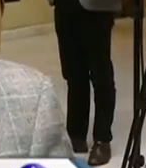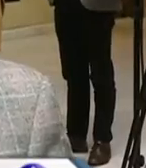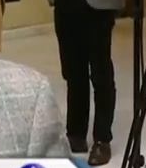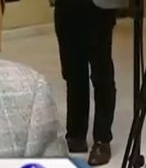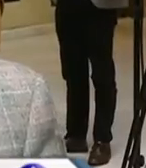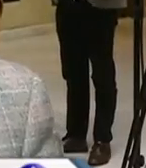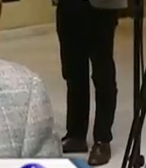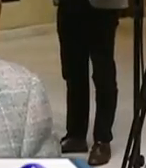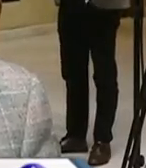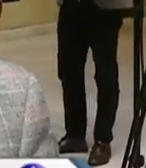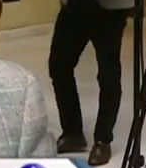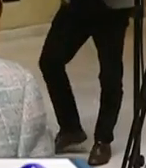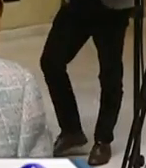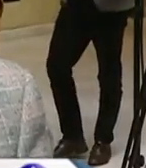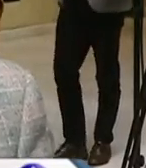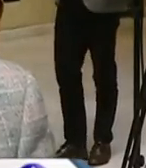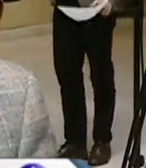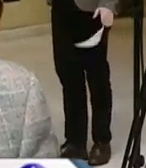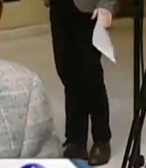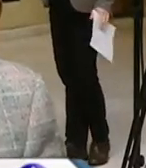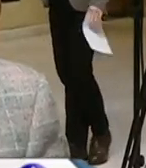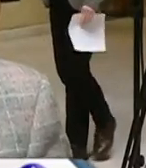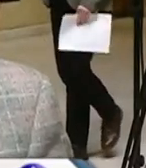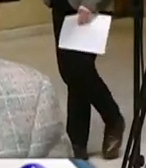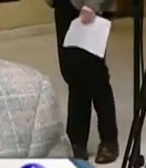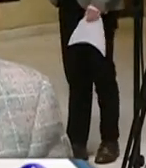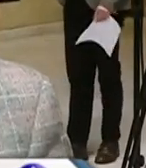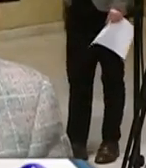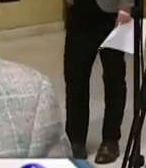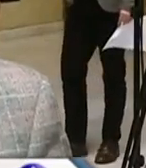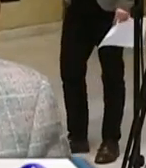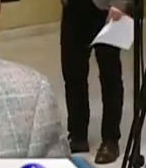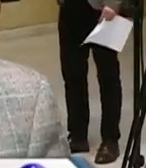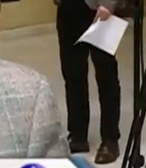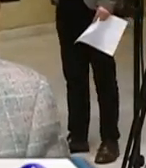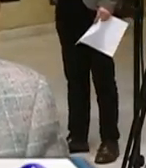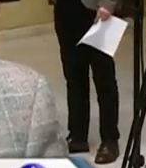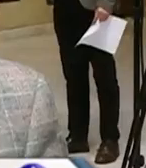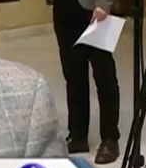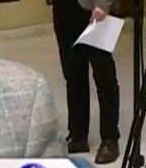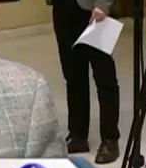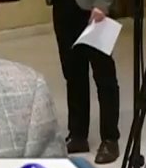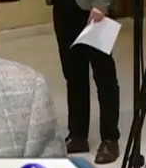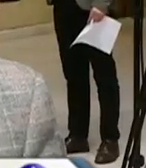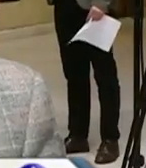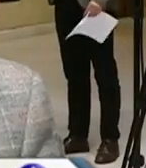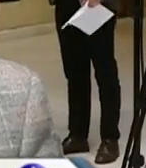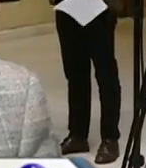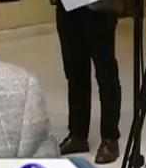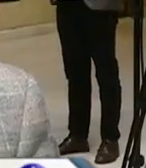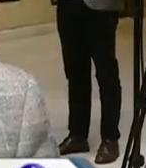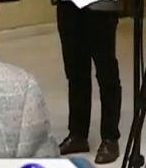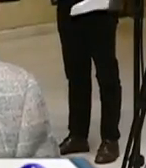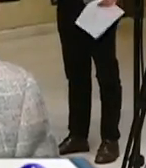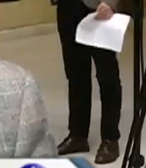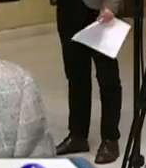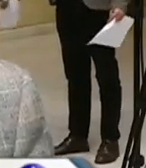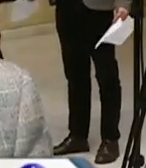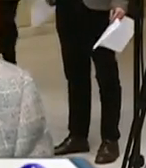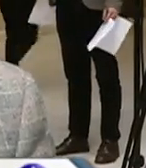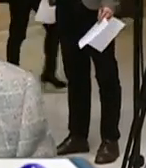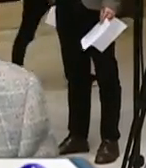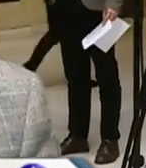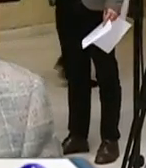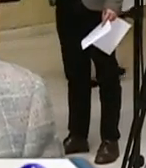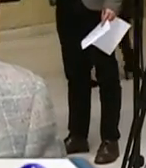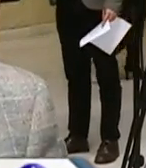que no se puede medir en un monto porque si una persona que trabajaba en Codelco no se le hubiera interrumpido violentamente su